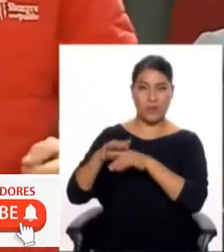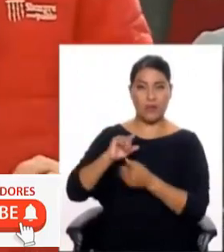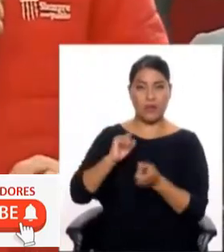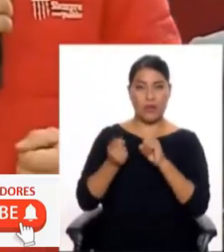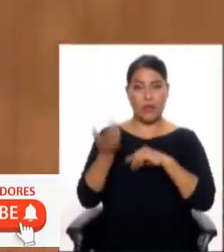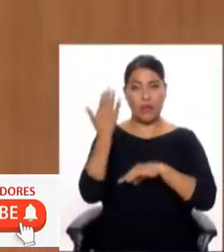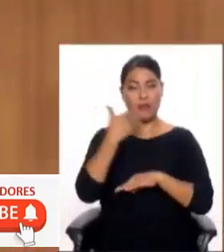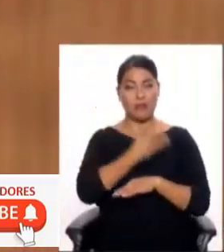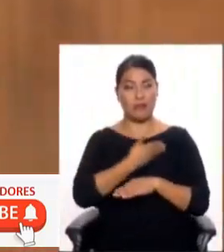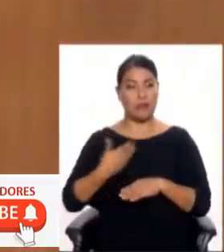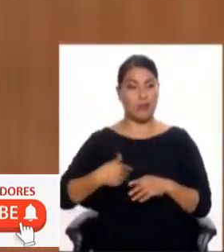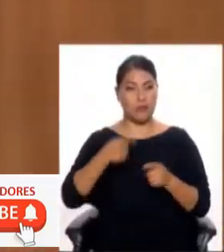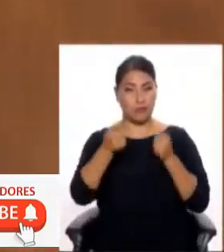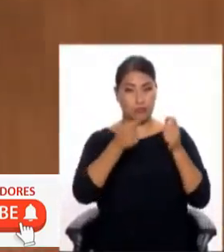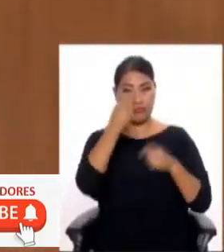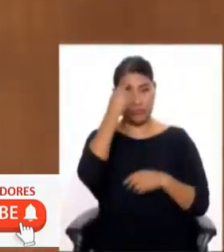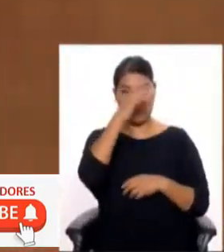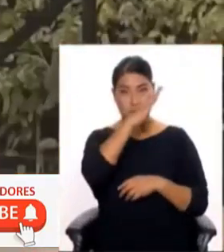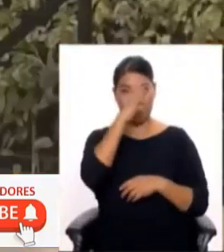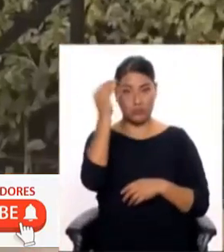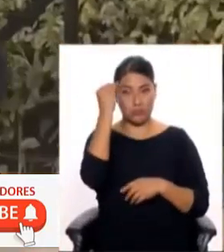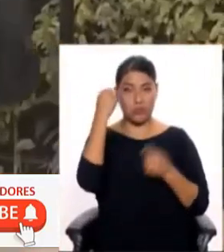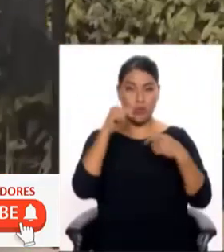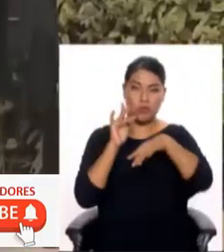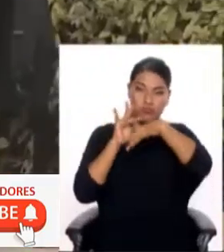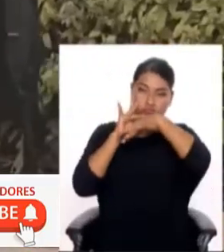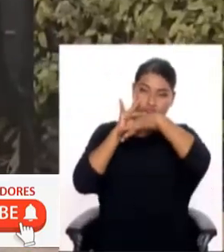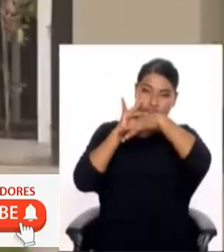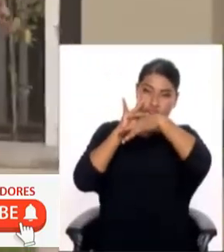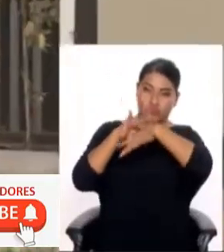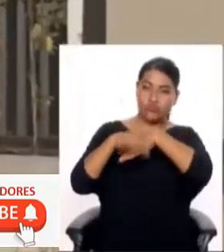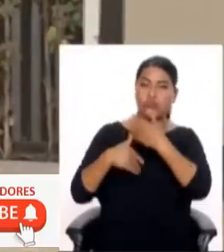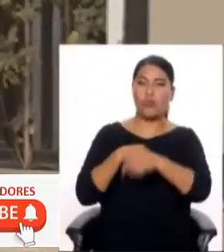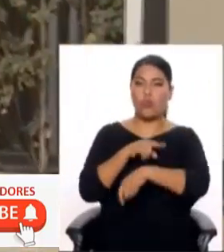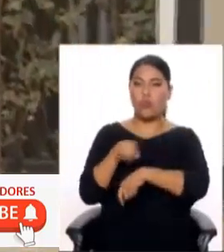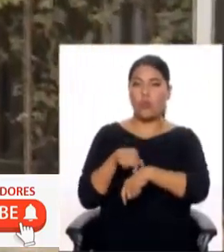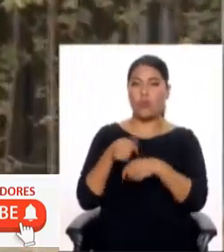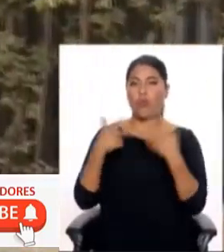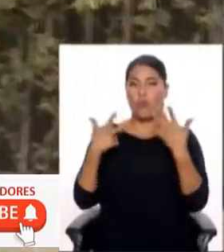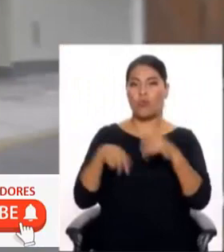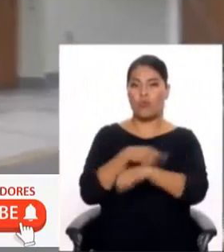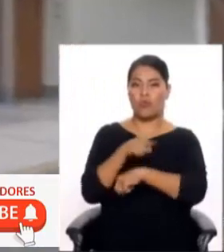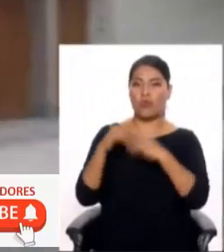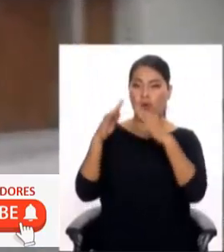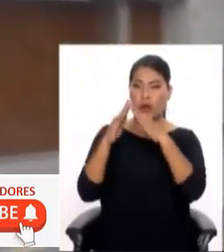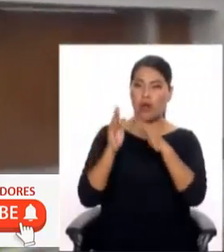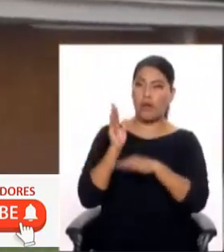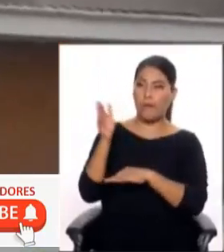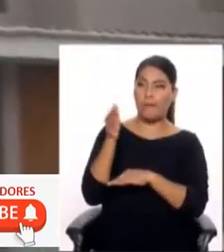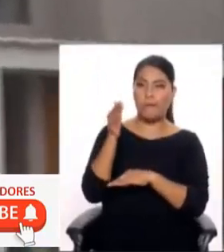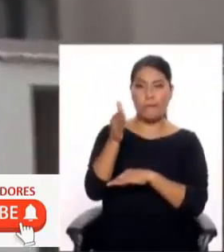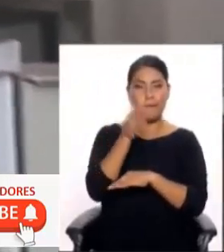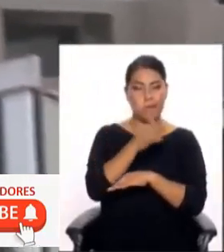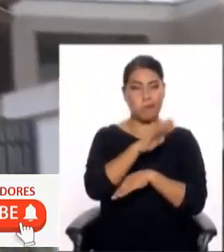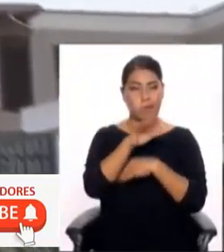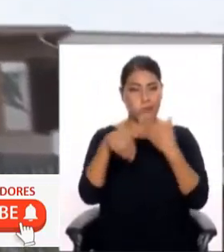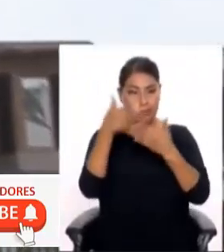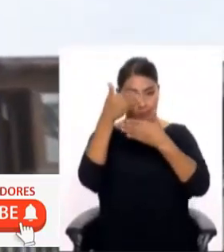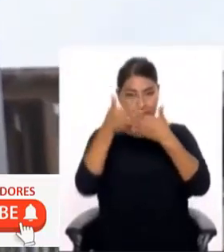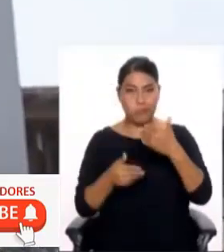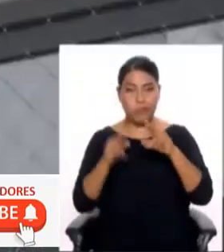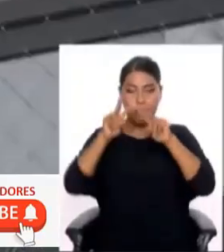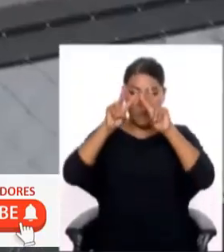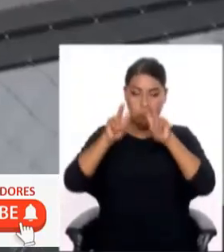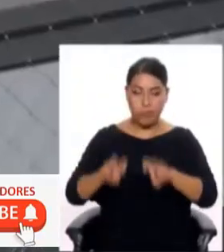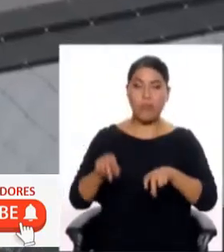gobierno de Pedro Castillo se inició en la madrugada y duró aproximadamente ocho horas. Al término de la misma, se